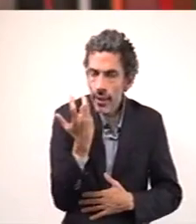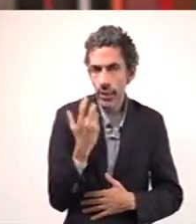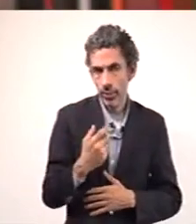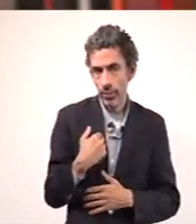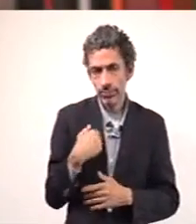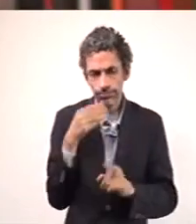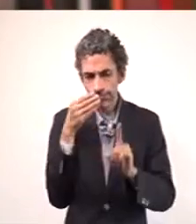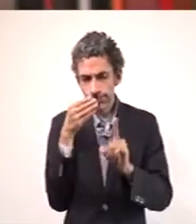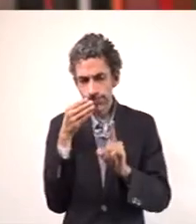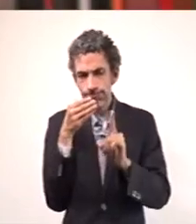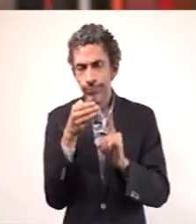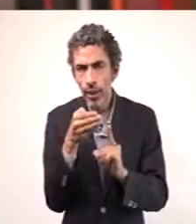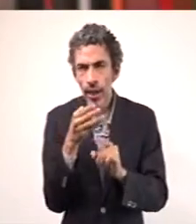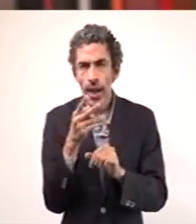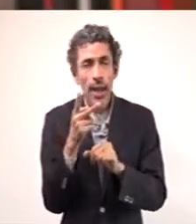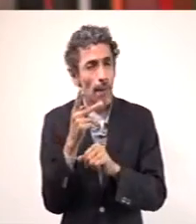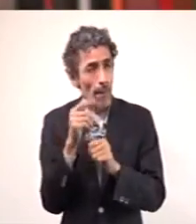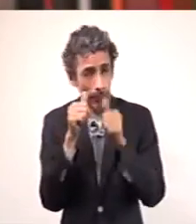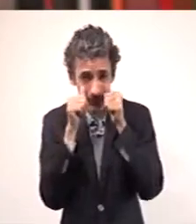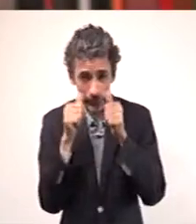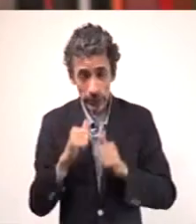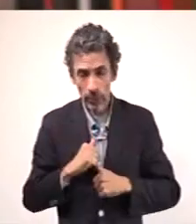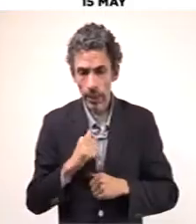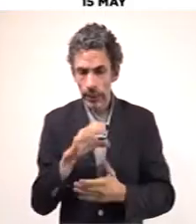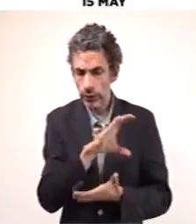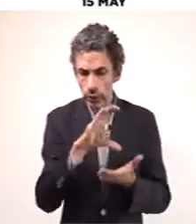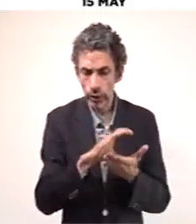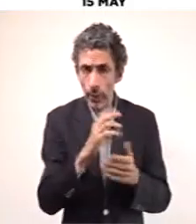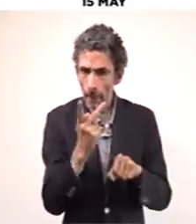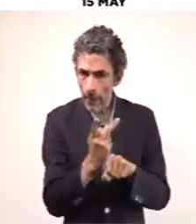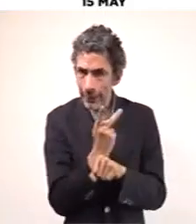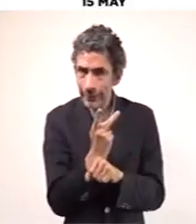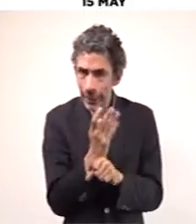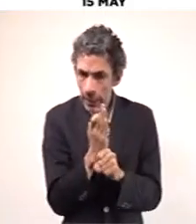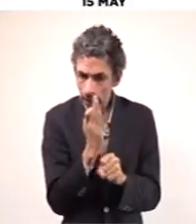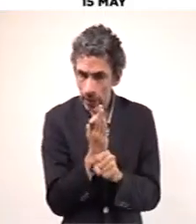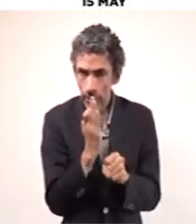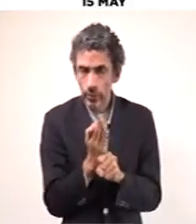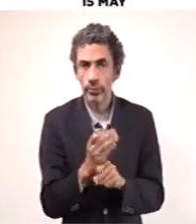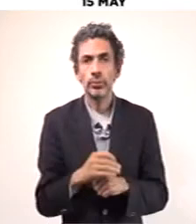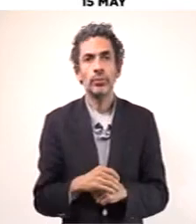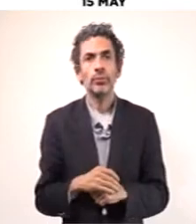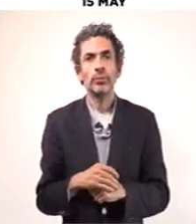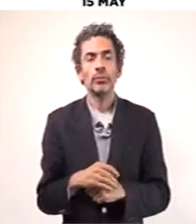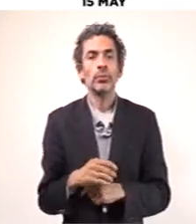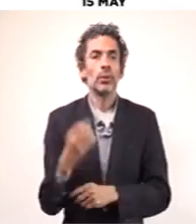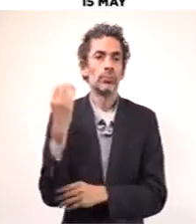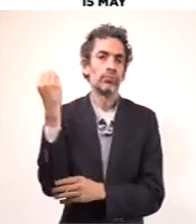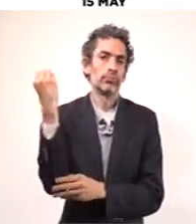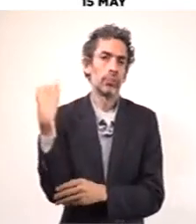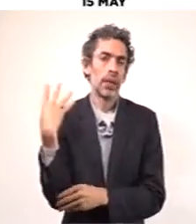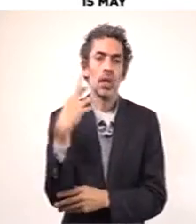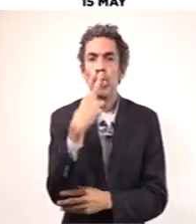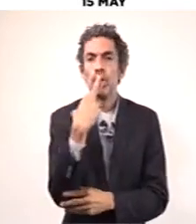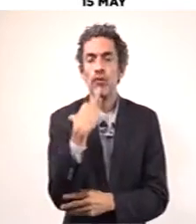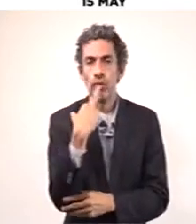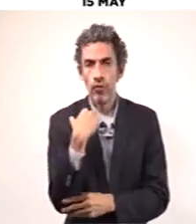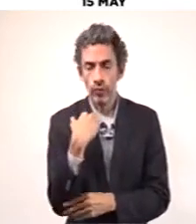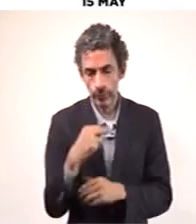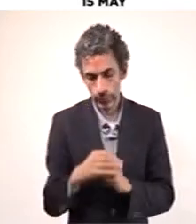concentremos en lo que ocurre en este momento en la ciudad y nos seguimos encontrando en semáforo rojo,